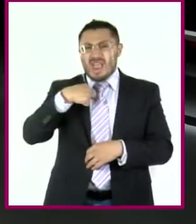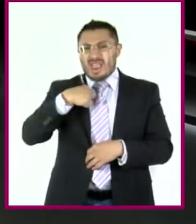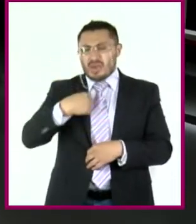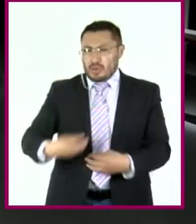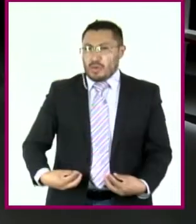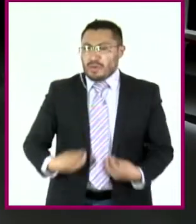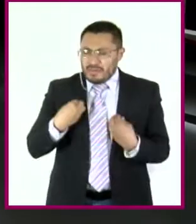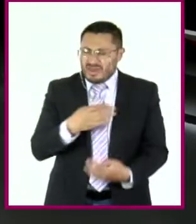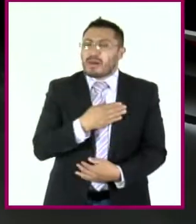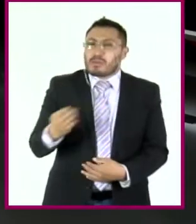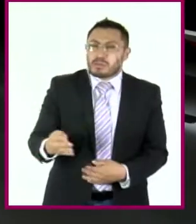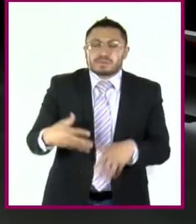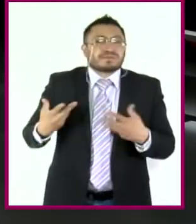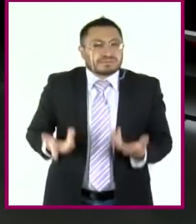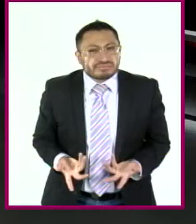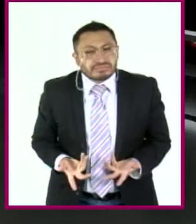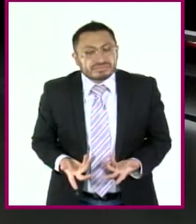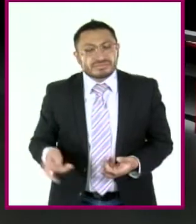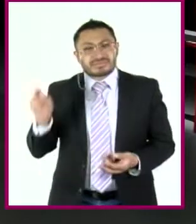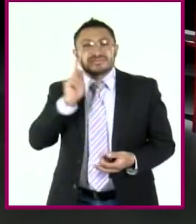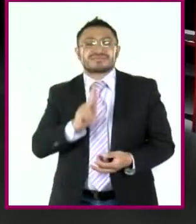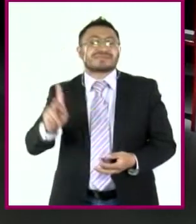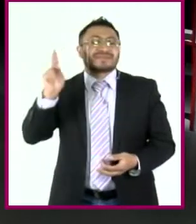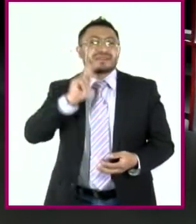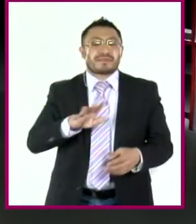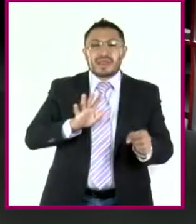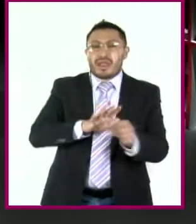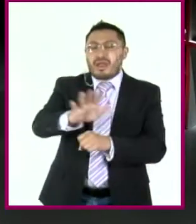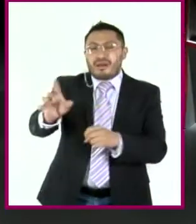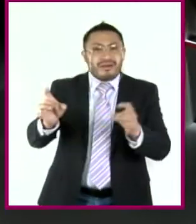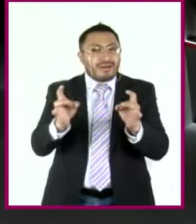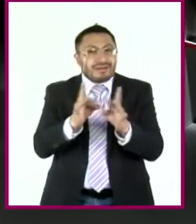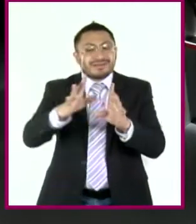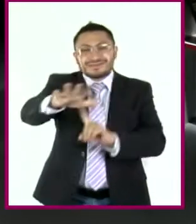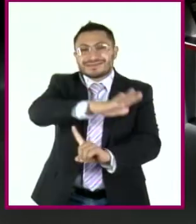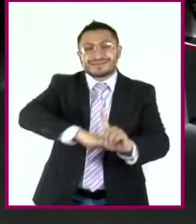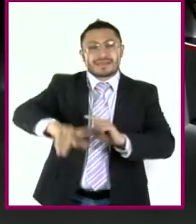Veamos en qué situación se meten ahora Luna y Emiliano.